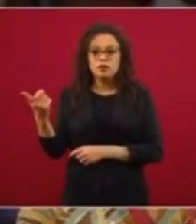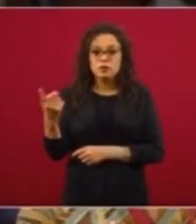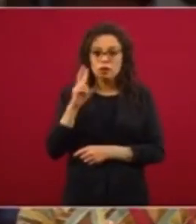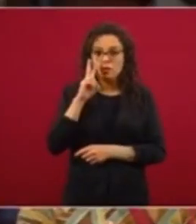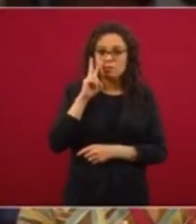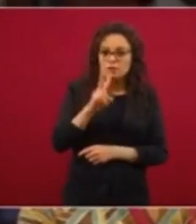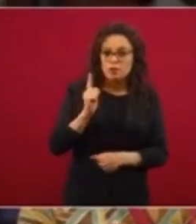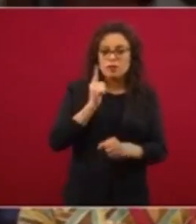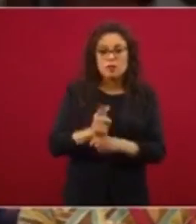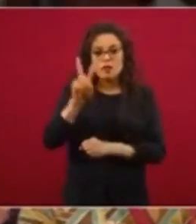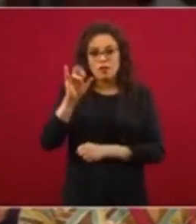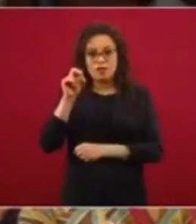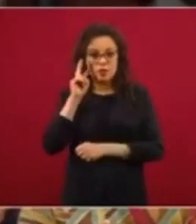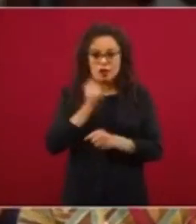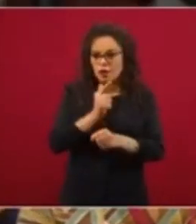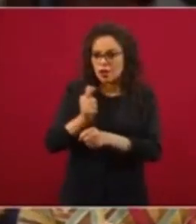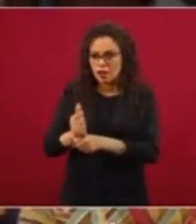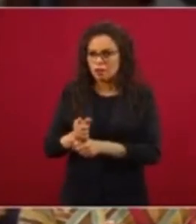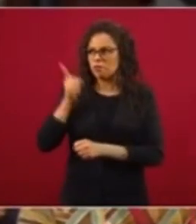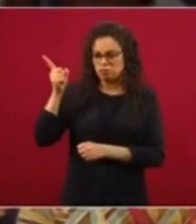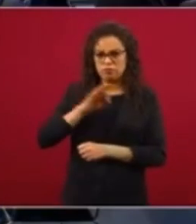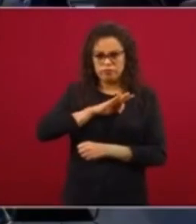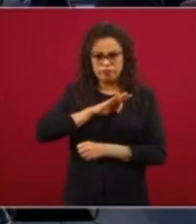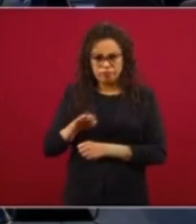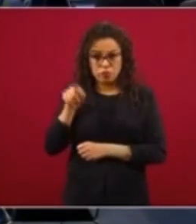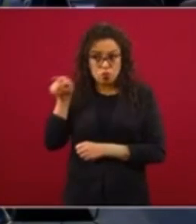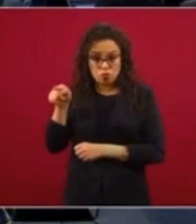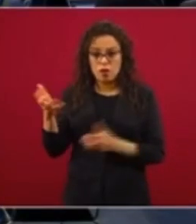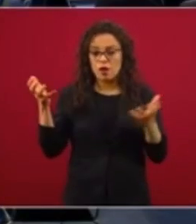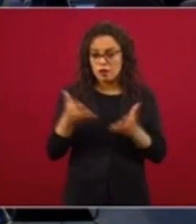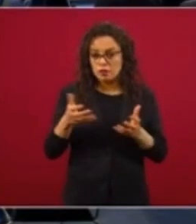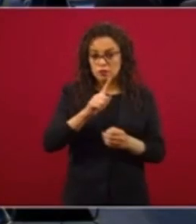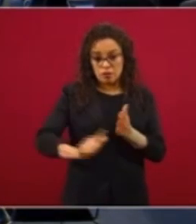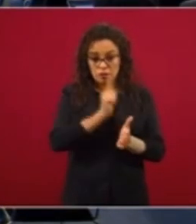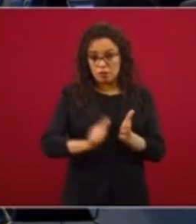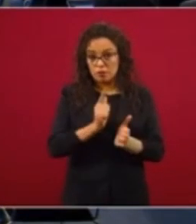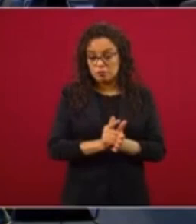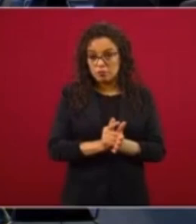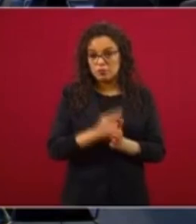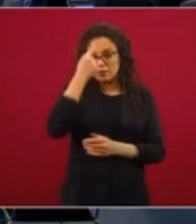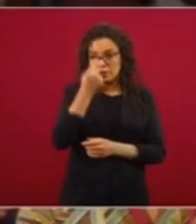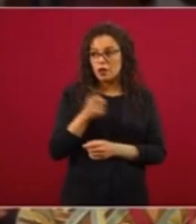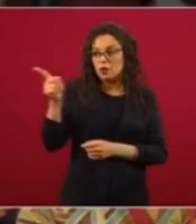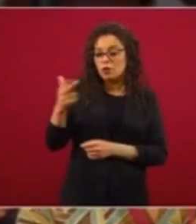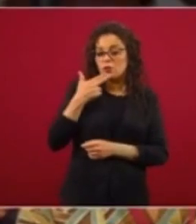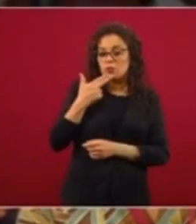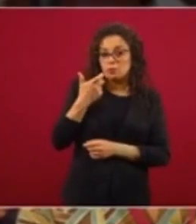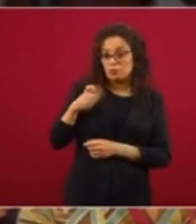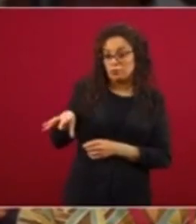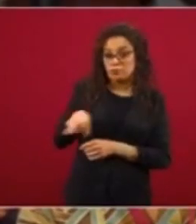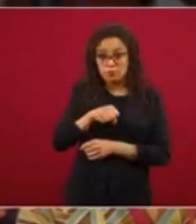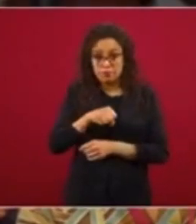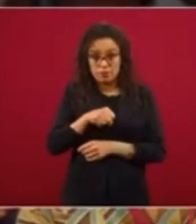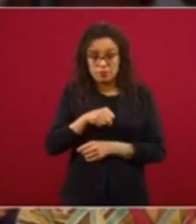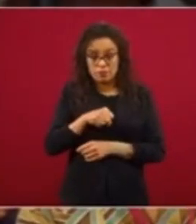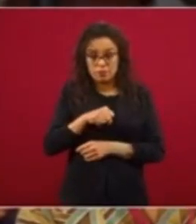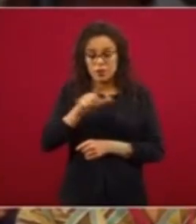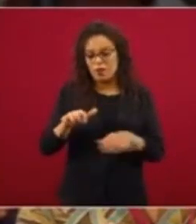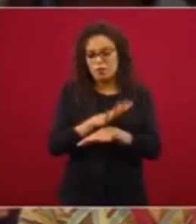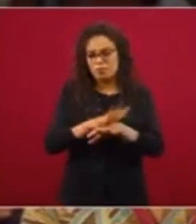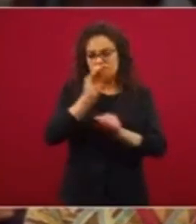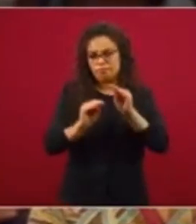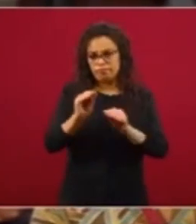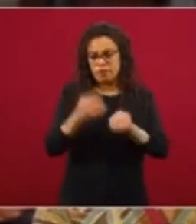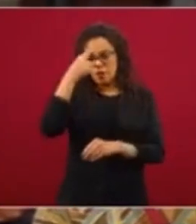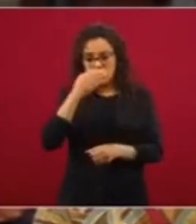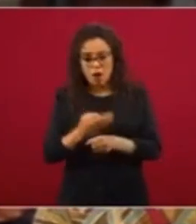¿Usted estaría dispuesto a interpretar la ley para poder reasignar los recursos, pues, dadas las condiciones, es decir, poder adecuarlo al